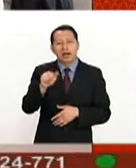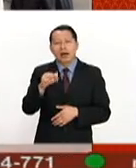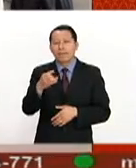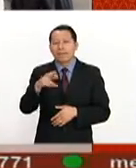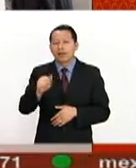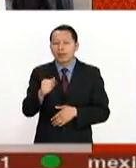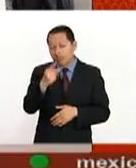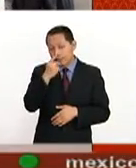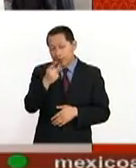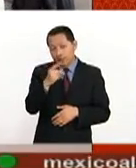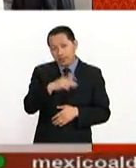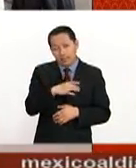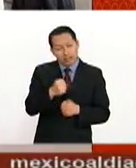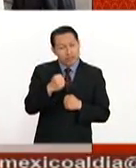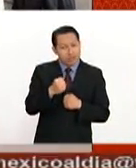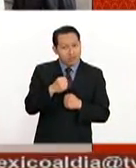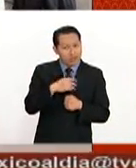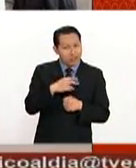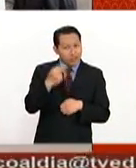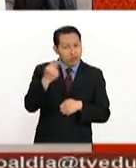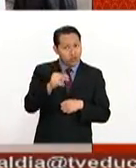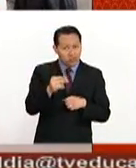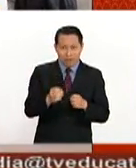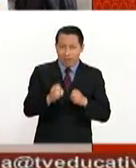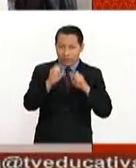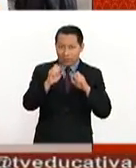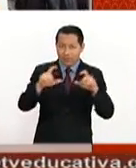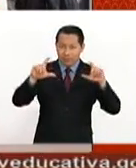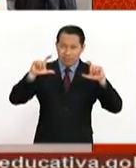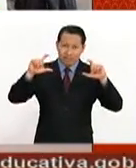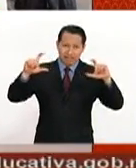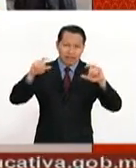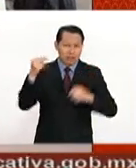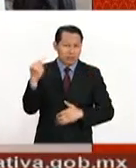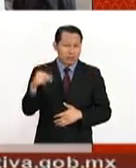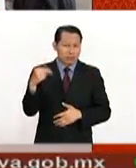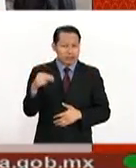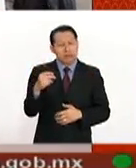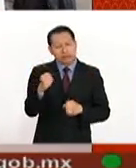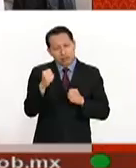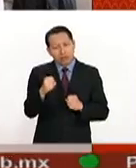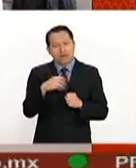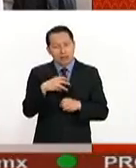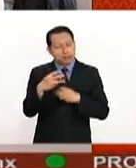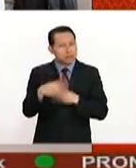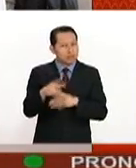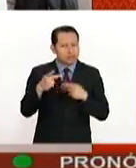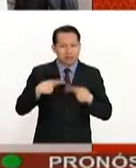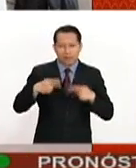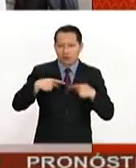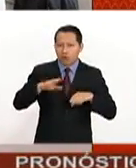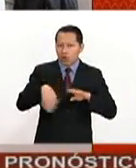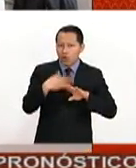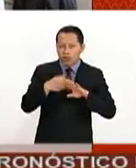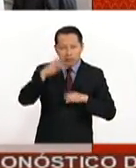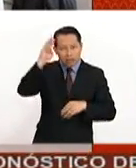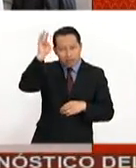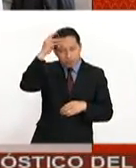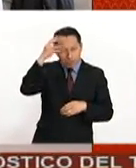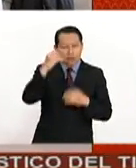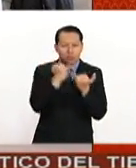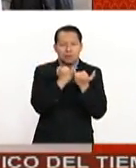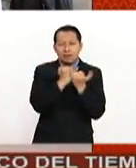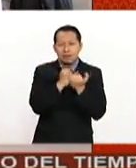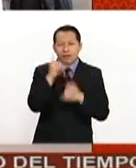nombre a este edificio y seguramente estaremos viendo ahí bastantes manifestaciones en Vancouver contra Trump y